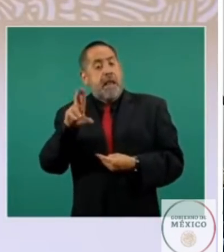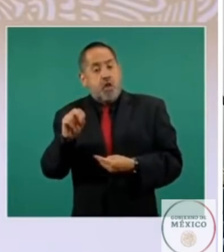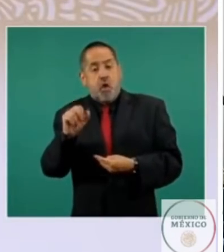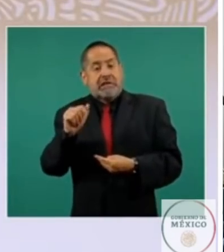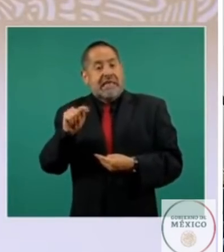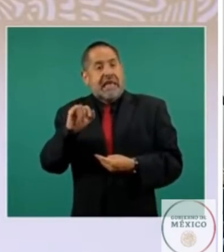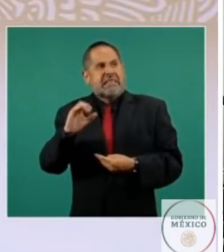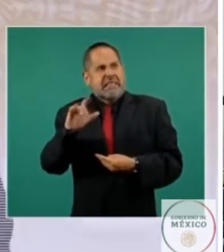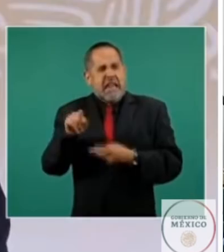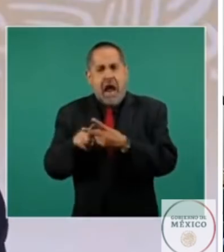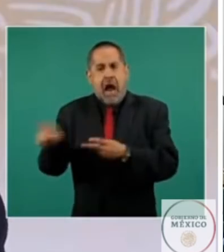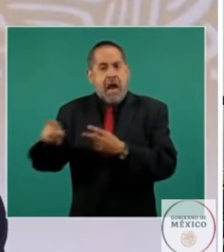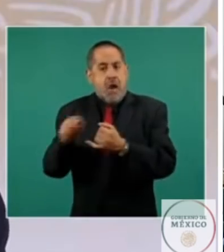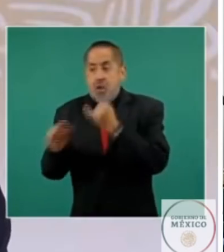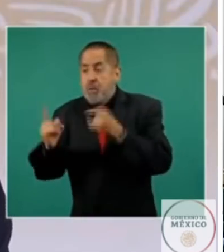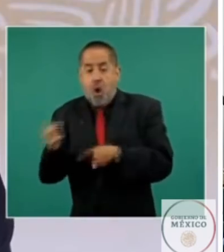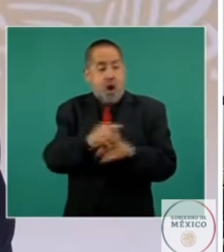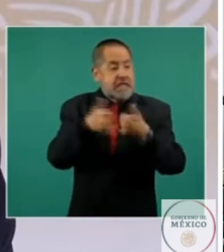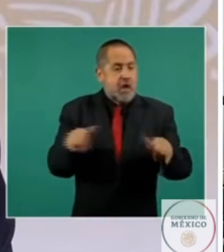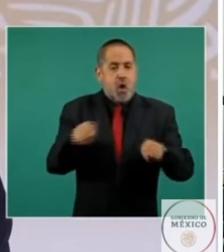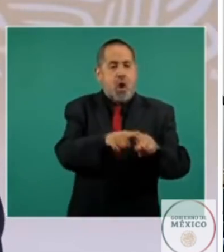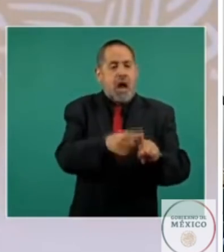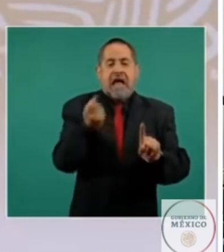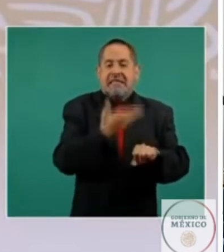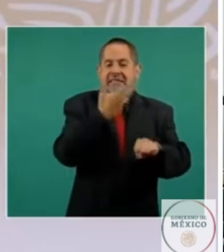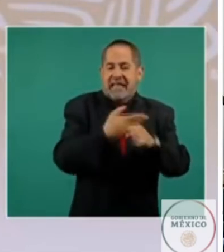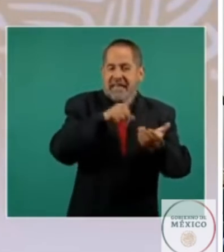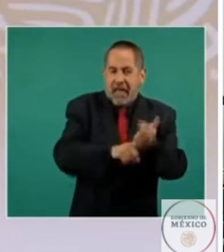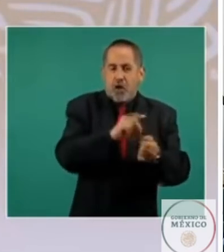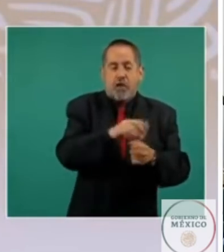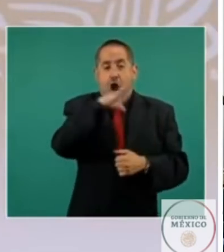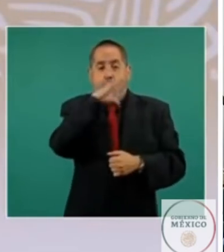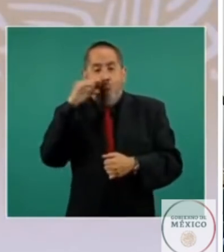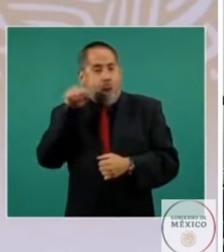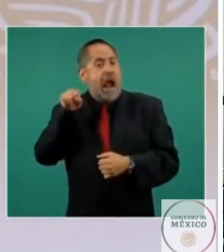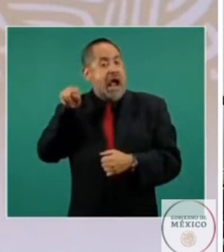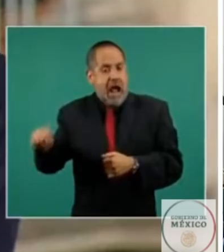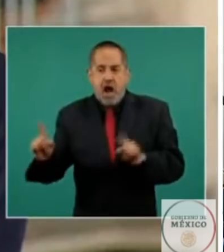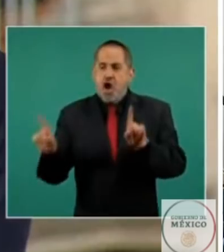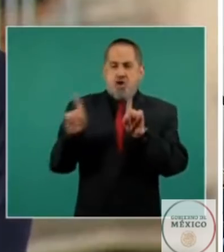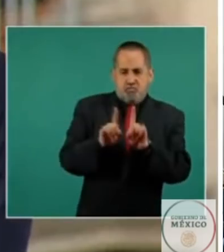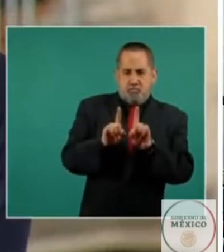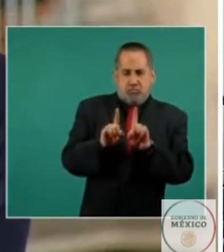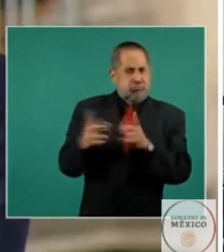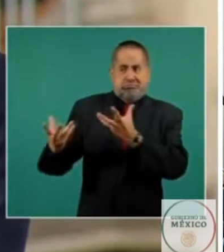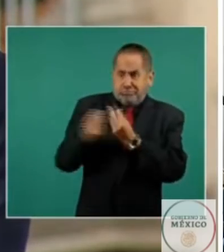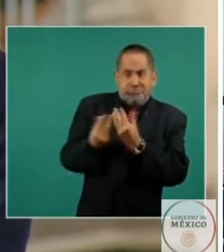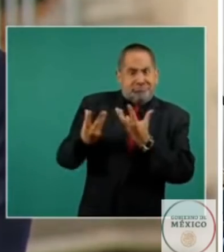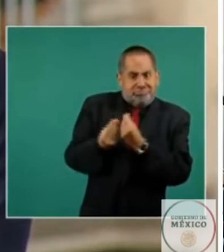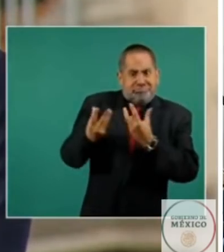este último, quien fuera su yerno, secretario y agente de la República de Cuba en armas ante el gobierno mexicano.